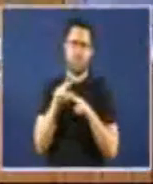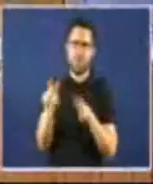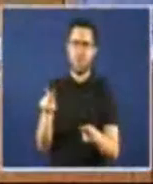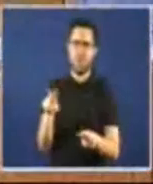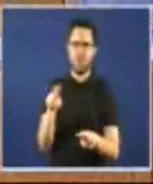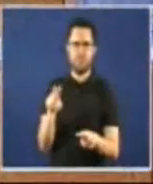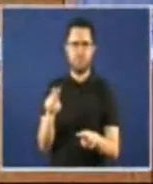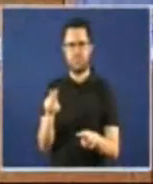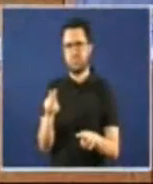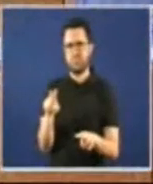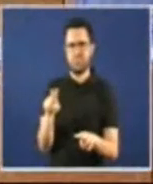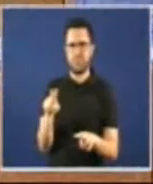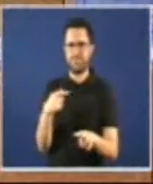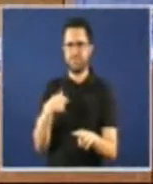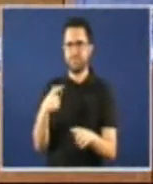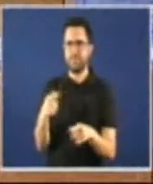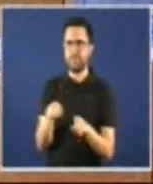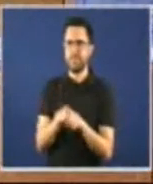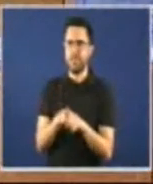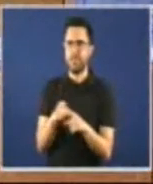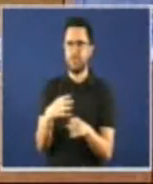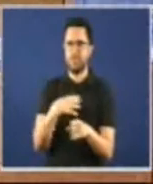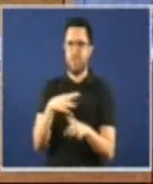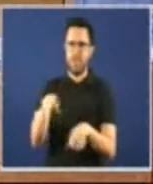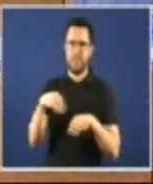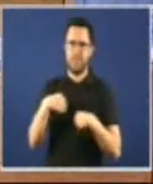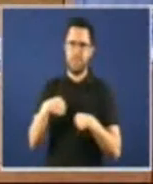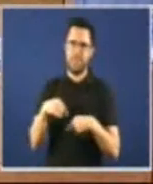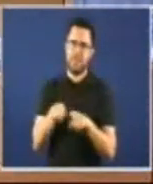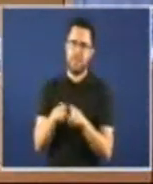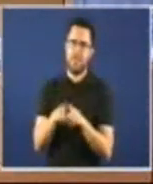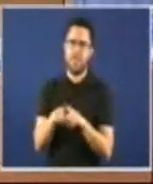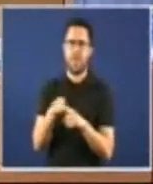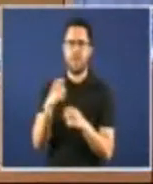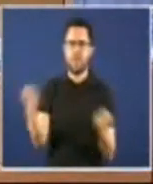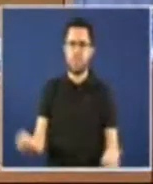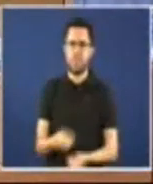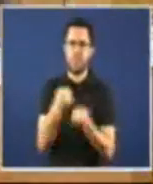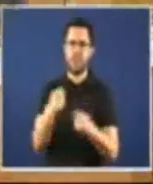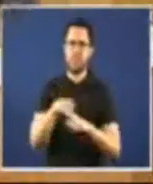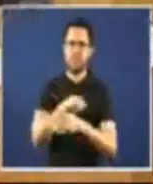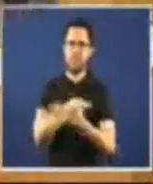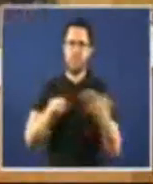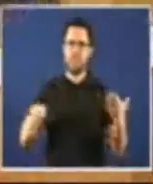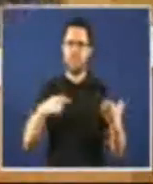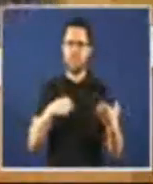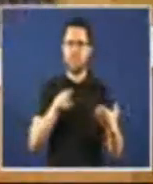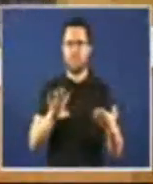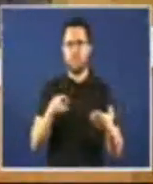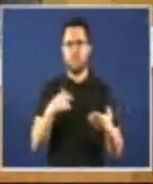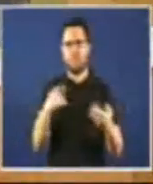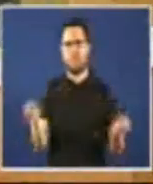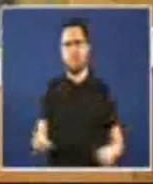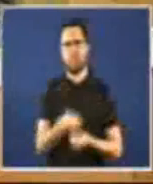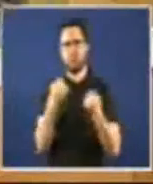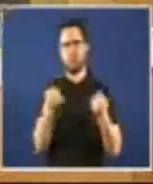mecánicamente a conselleira, non leo naturalmente a Marbliz, ainda que sabe moi ben o inglés, non